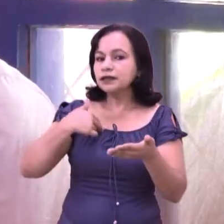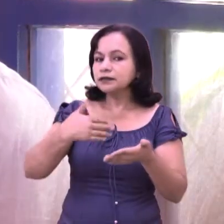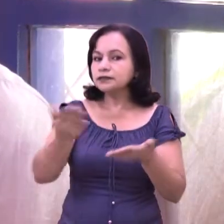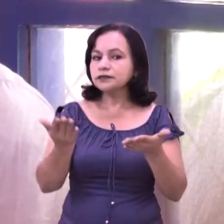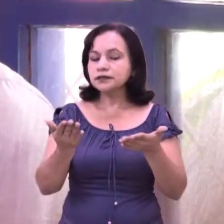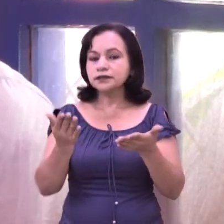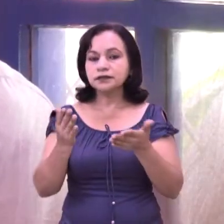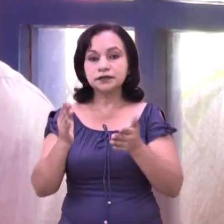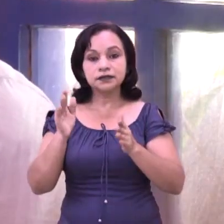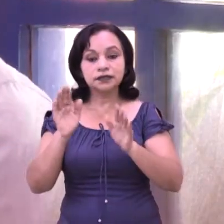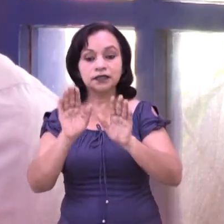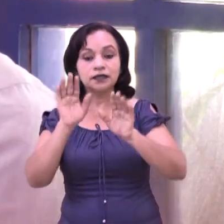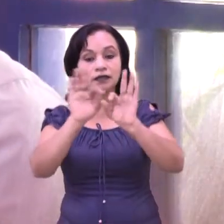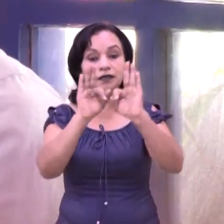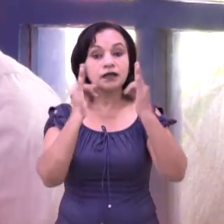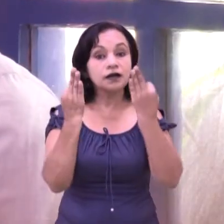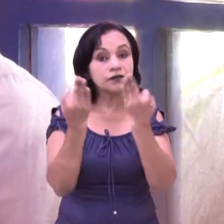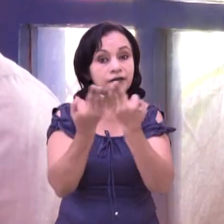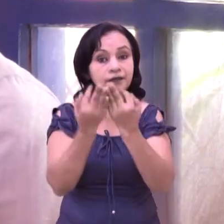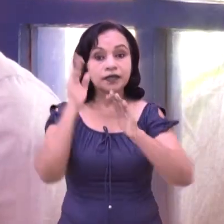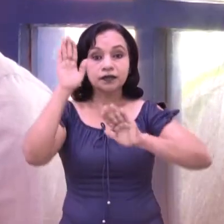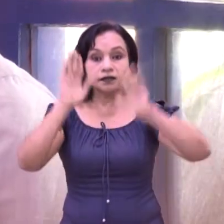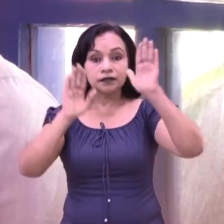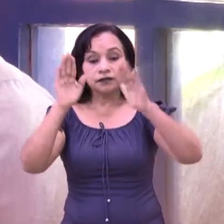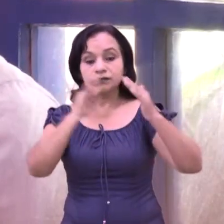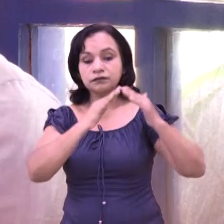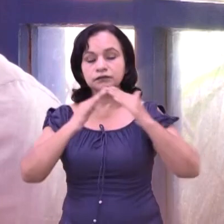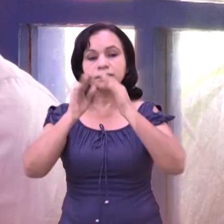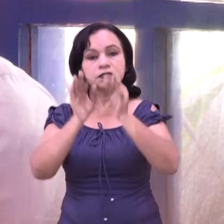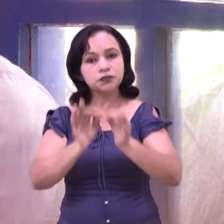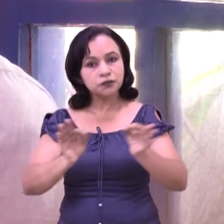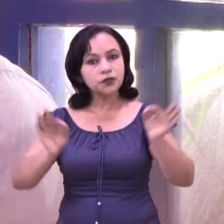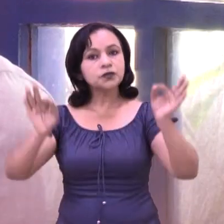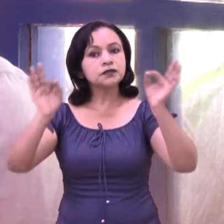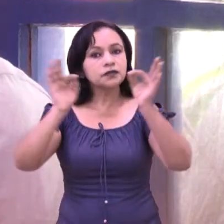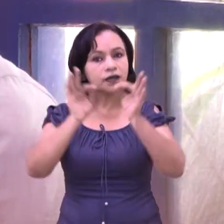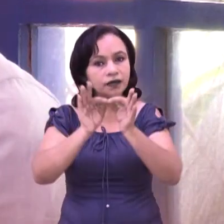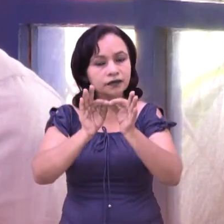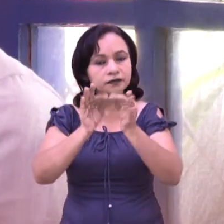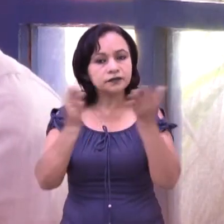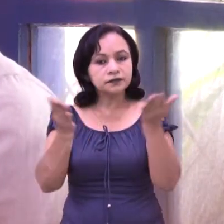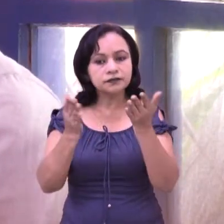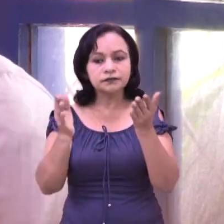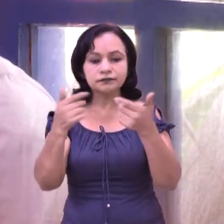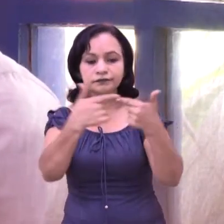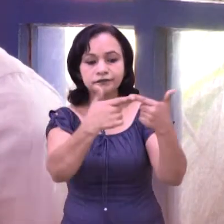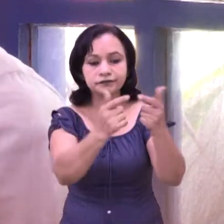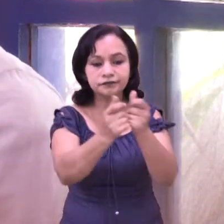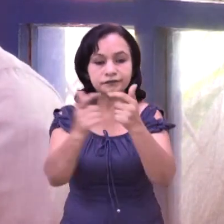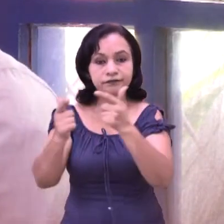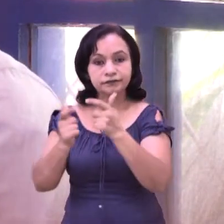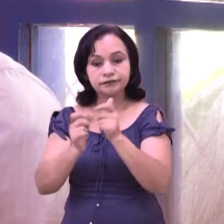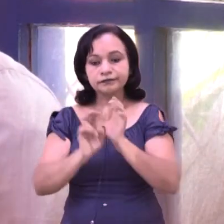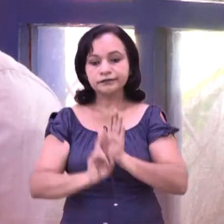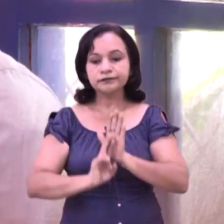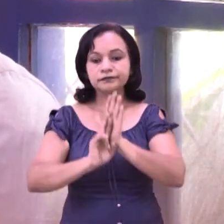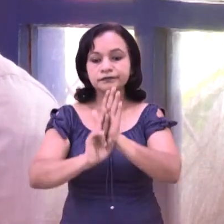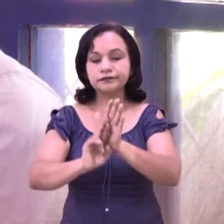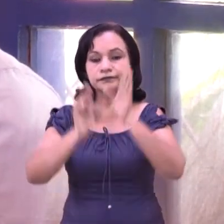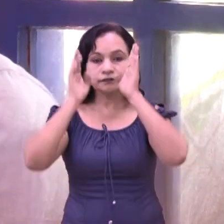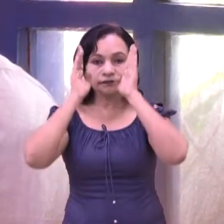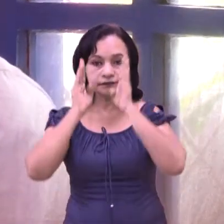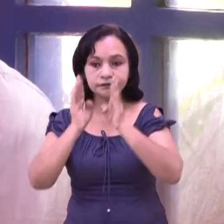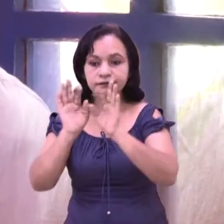participación de las familias, la población en general es muy importante, ¿verdad? Ya que con ellas se conforman brigadas de primera respuesta para